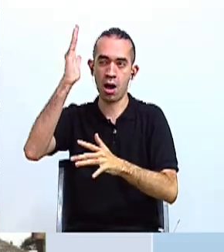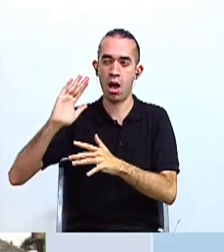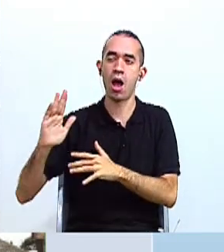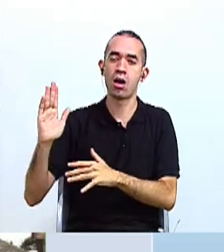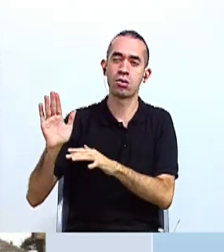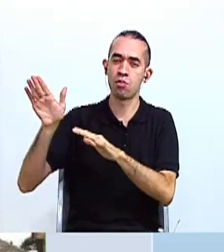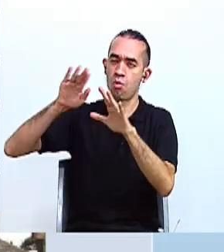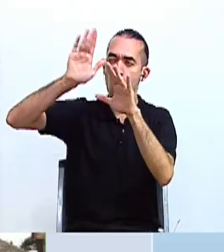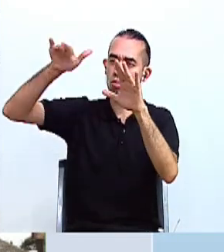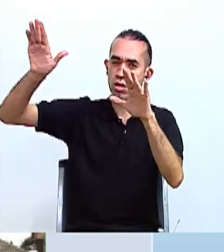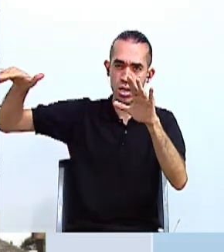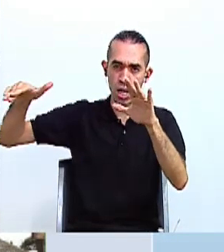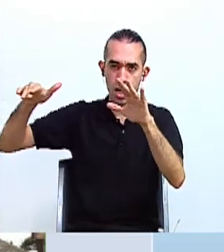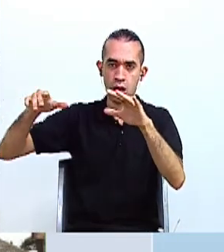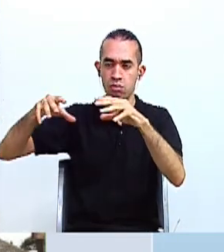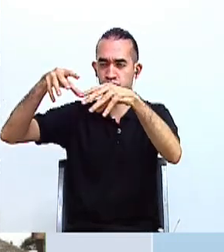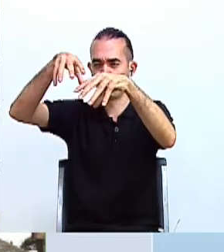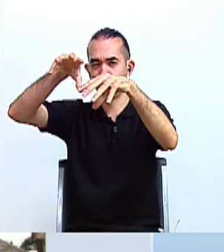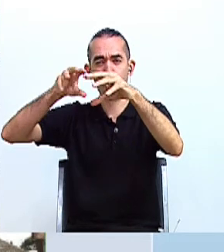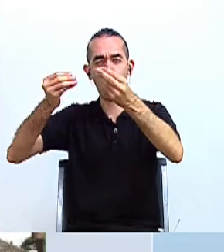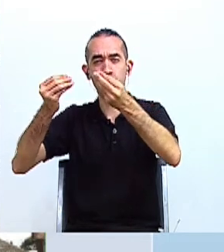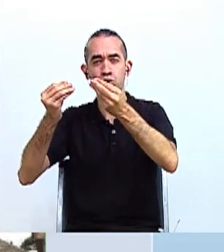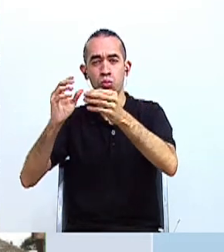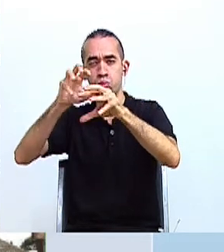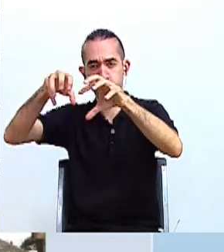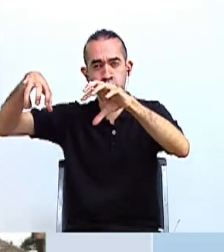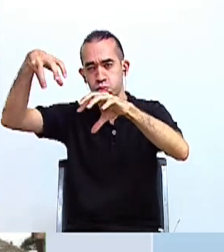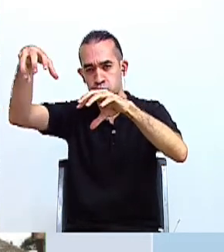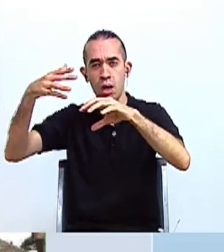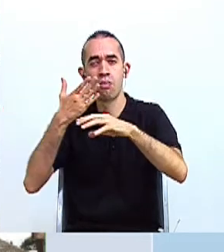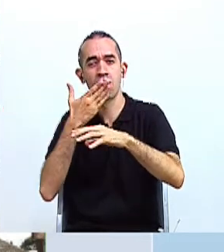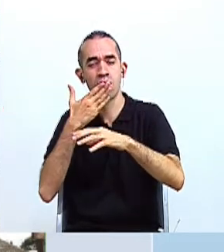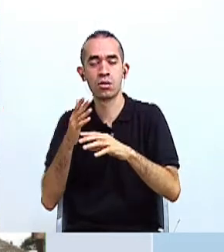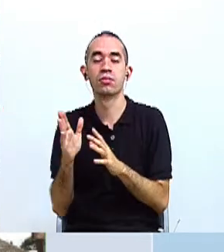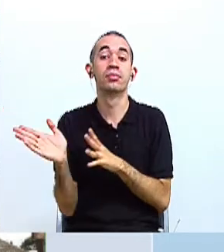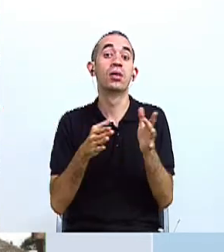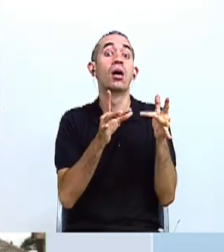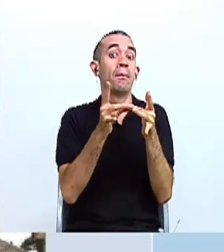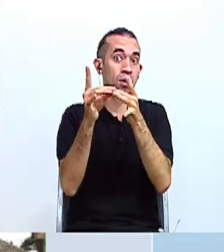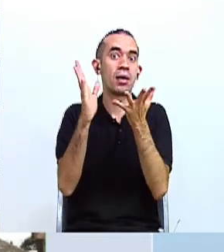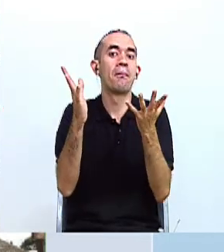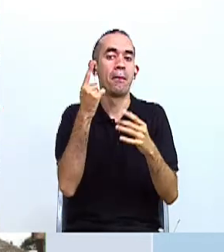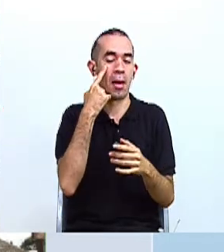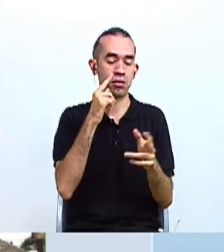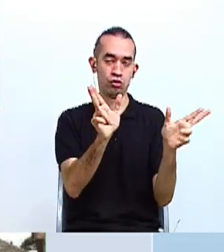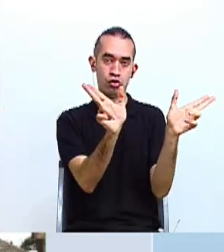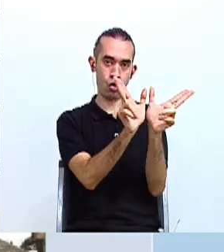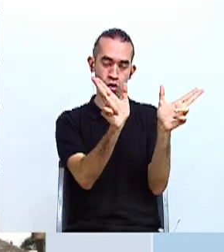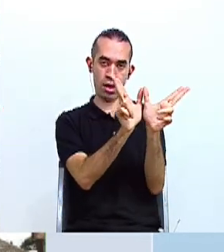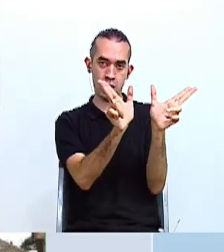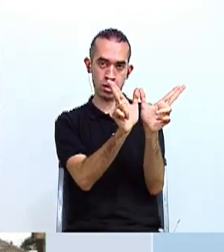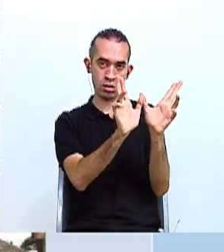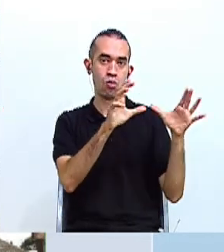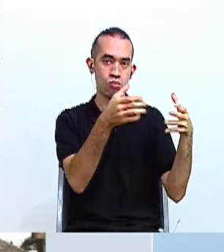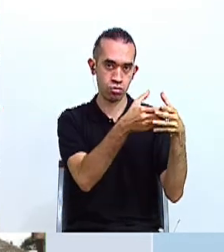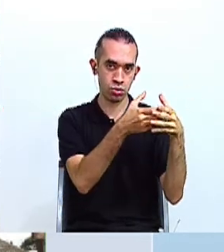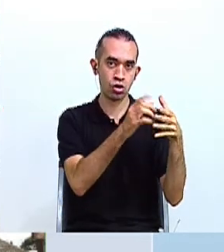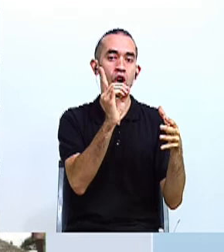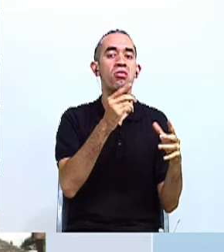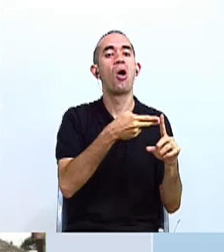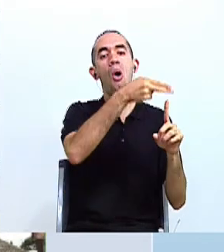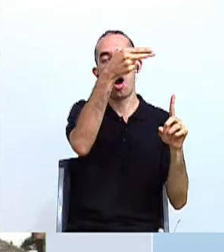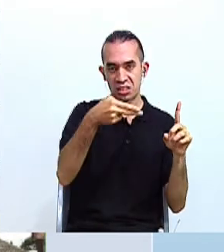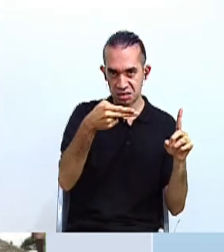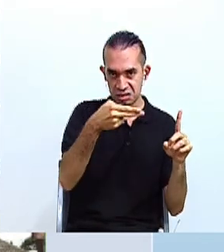a mencionar algunas características importantes de cada uno de nuestros grupos indígenas. Los Chorotegas, habitantes de Ojancha,